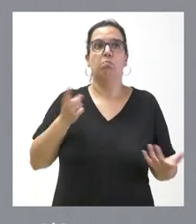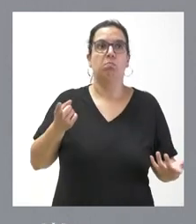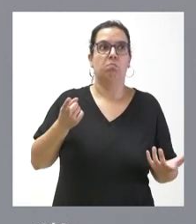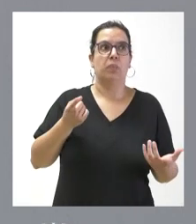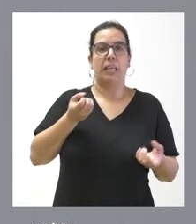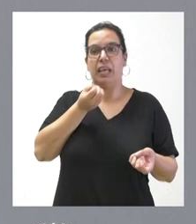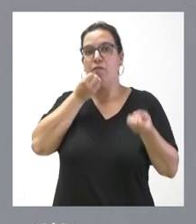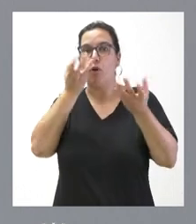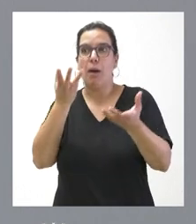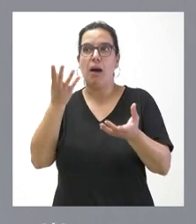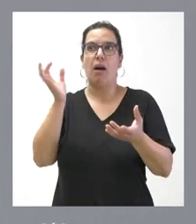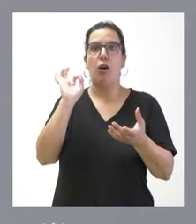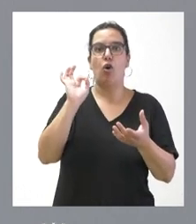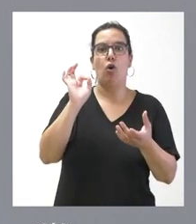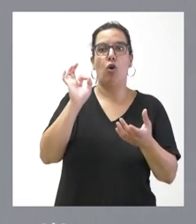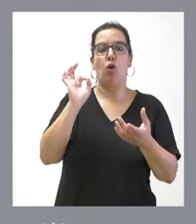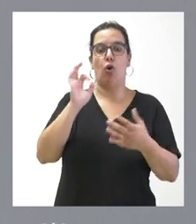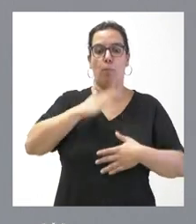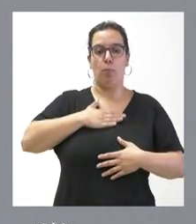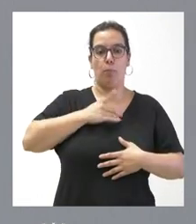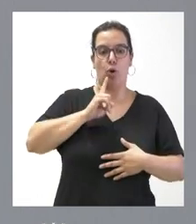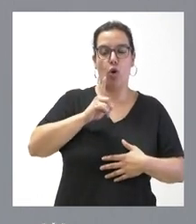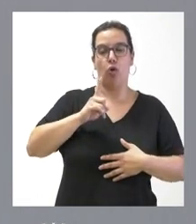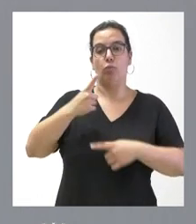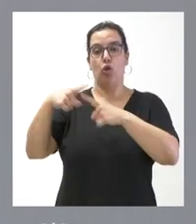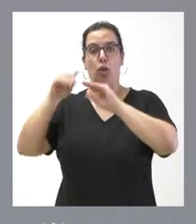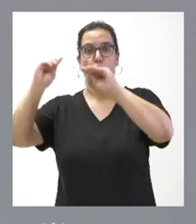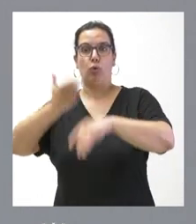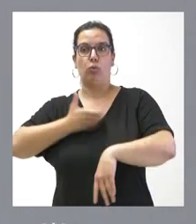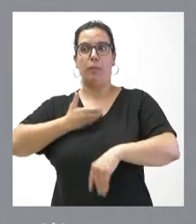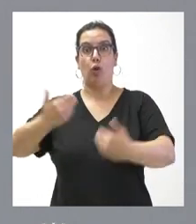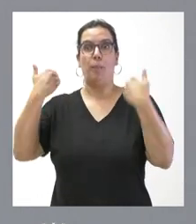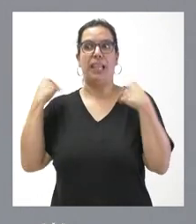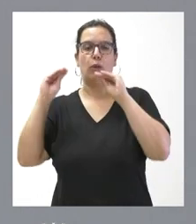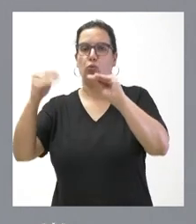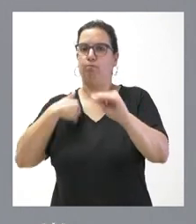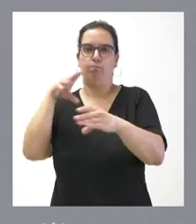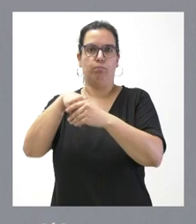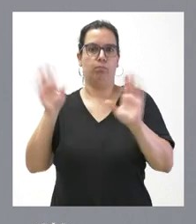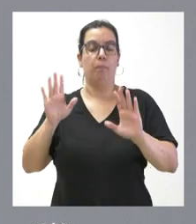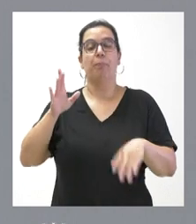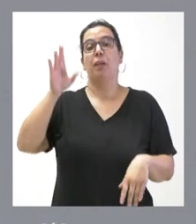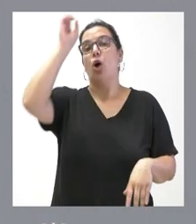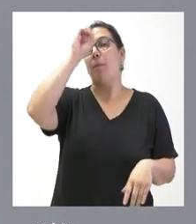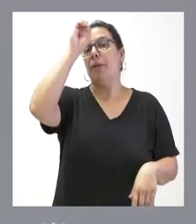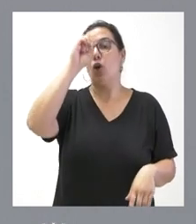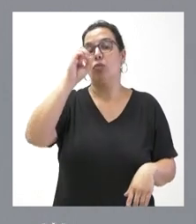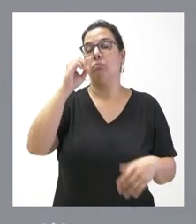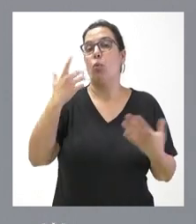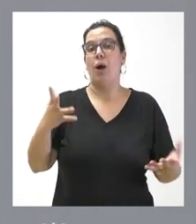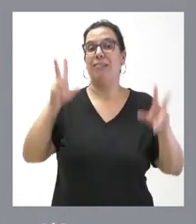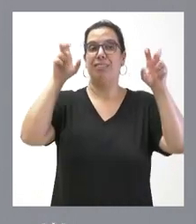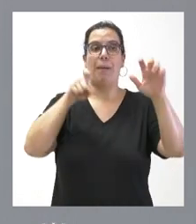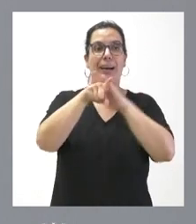no se somete a información de la Junta de Castilla y León en las actuaciones municipales en el ámbito de sus propias competencias. ¿Nosotros qué pensamos en el ámbito de la